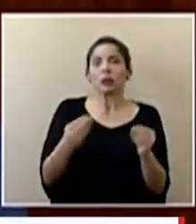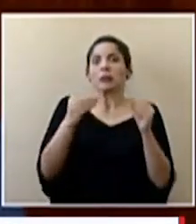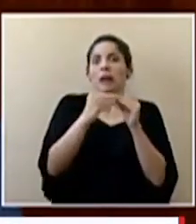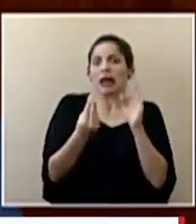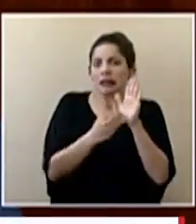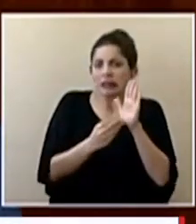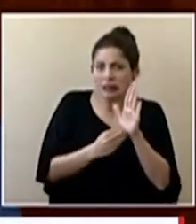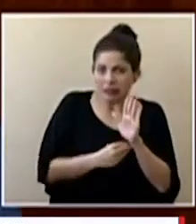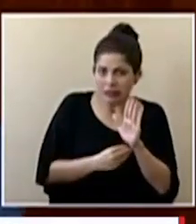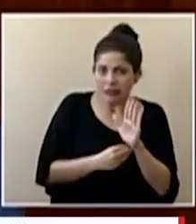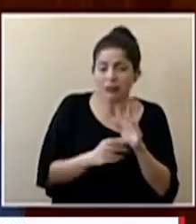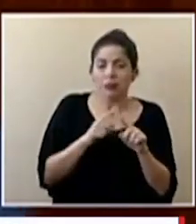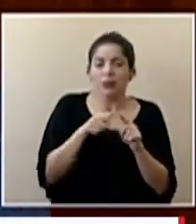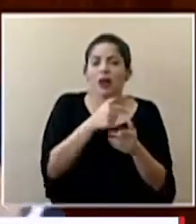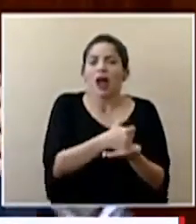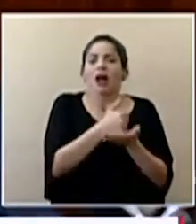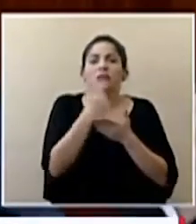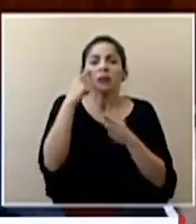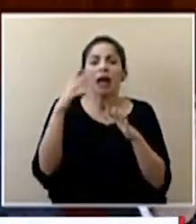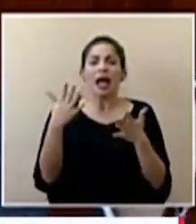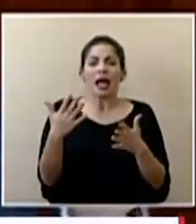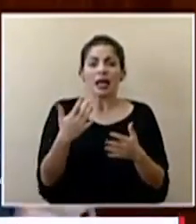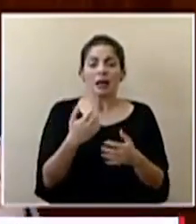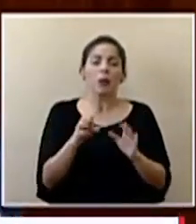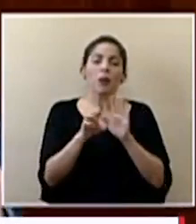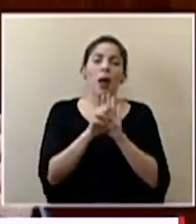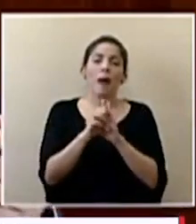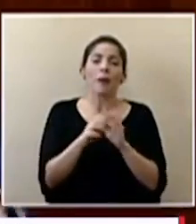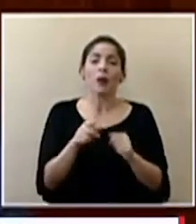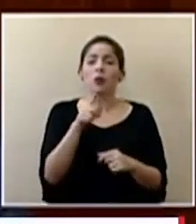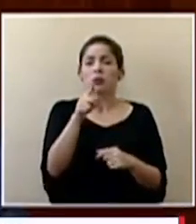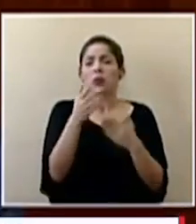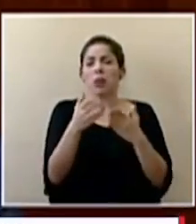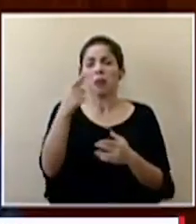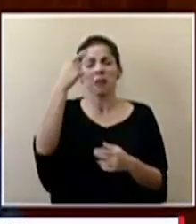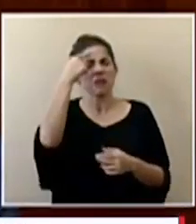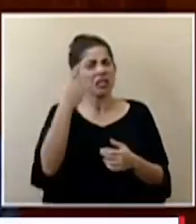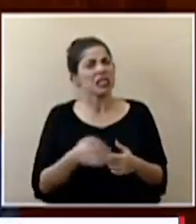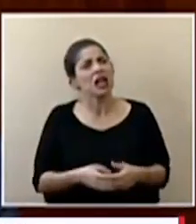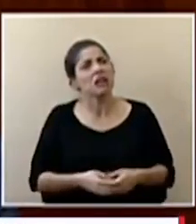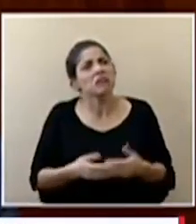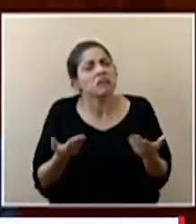pero esto lo que nos va a permitir justamente es en partes por ejemplo ustedes se preguntan bueno son